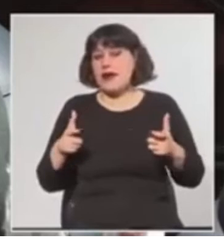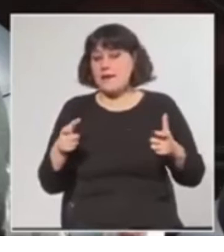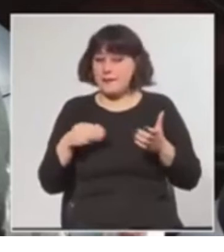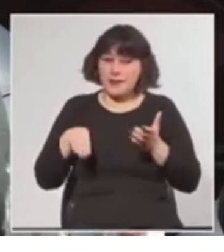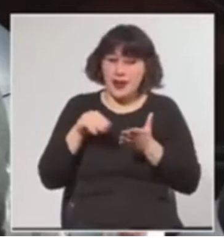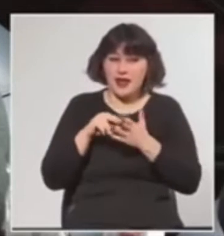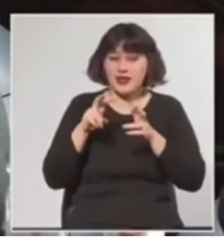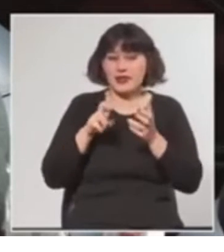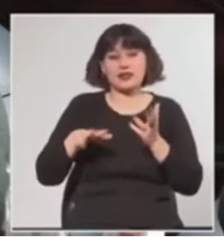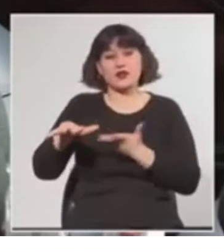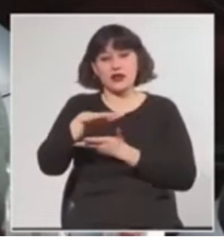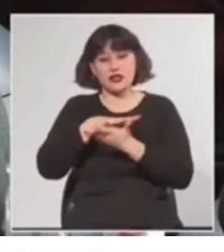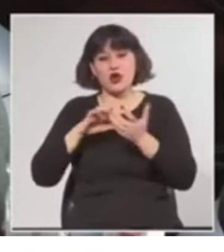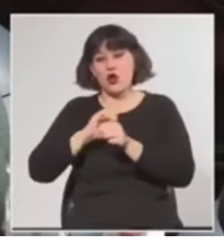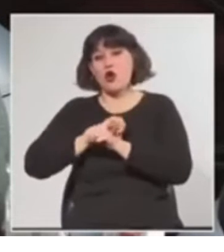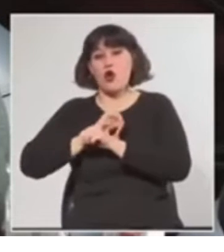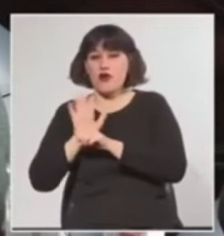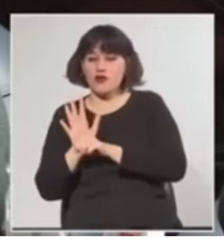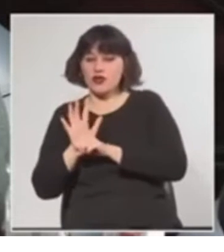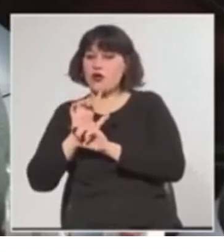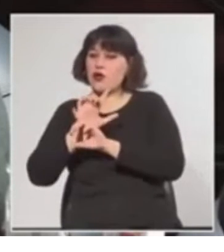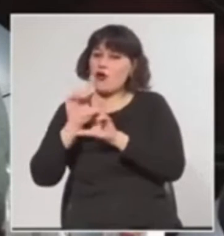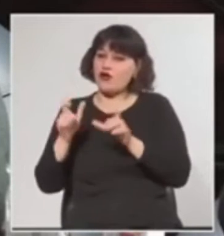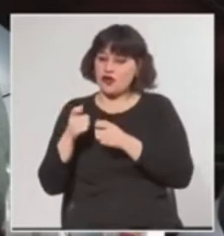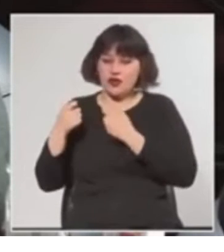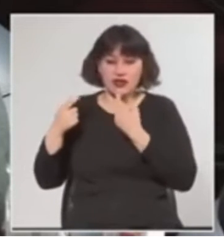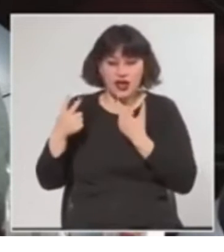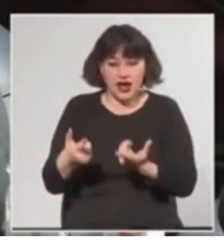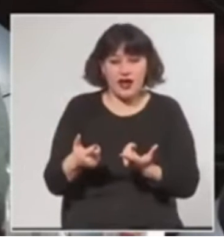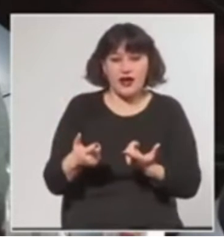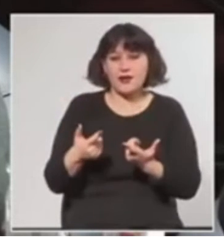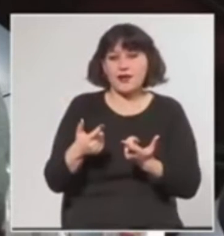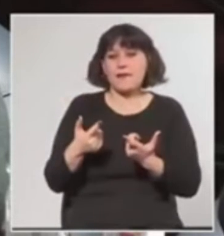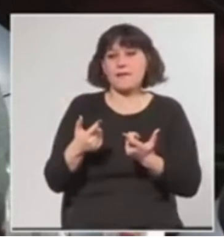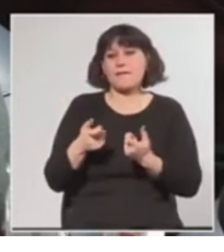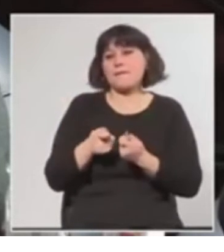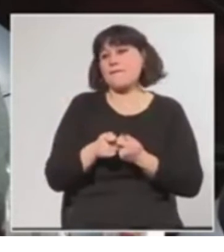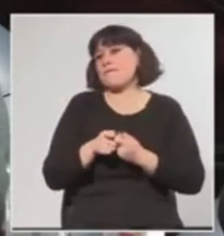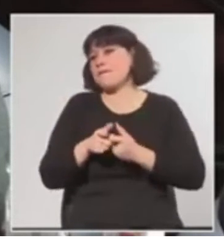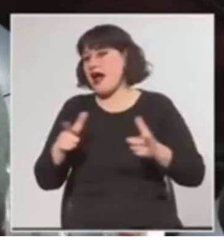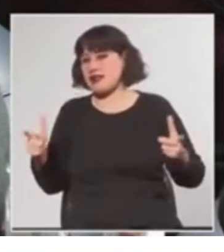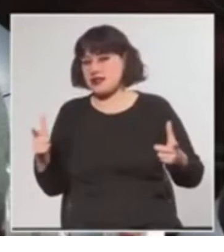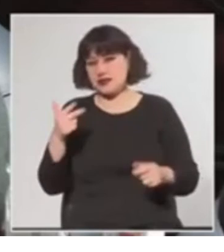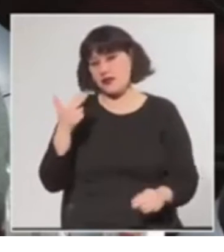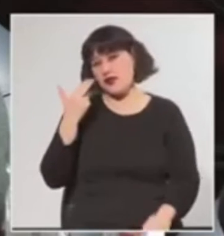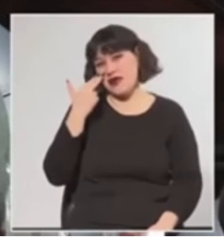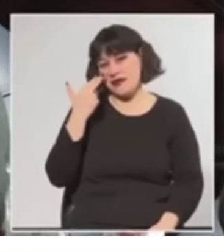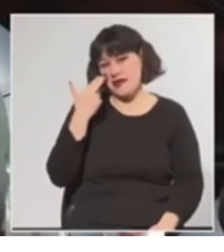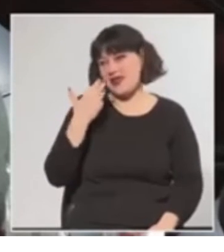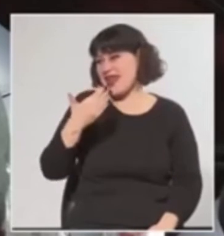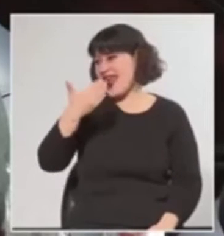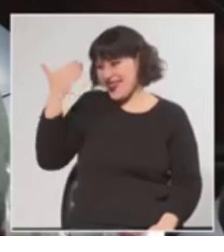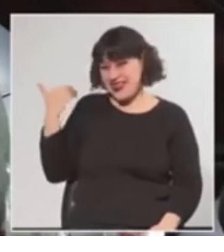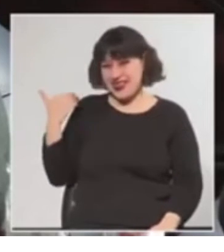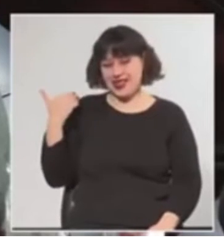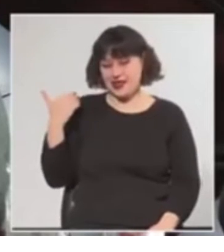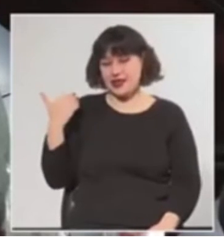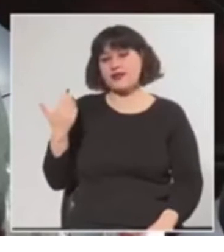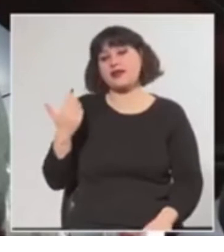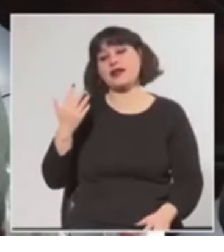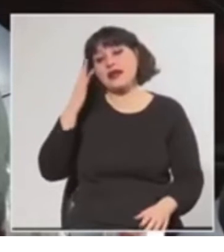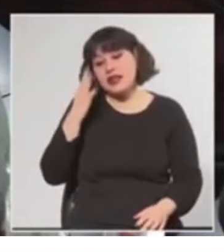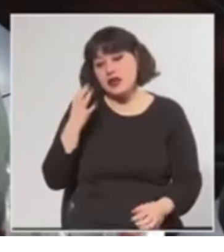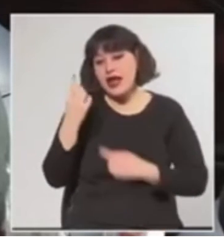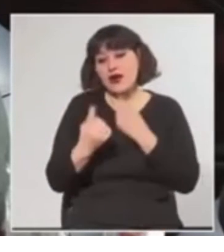generó sin duda una profundización de algunas problemáticas que ya se estaban viviendo y creo que hay medidas de política